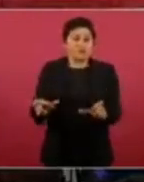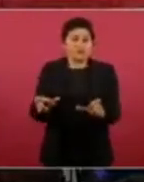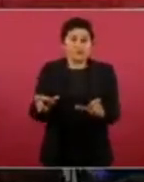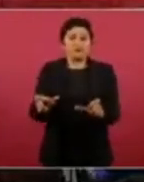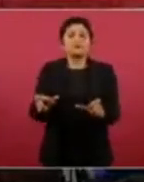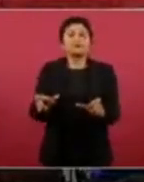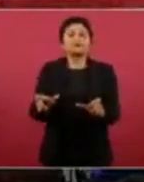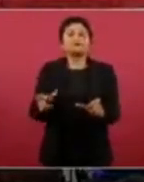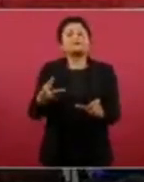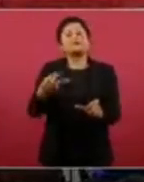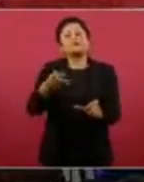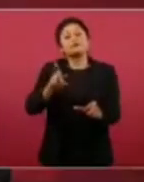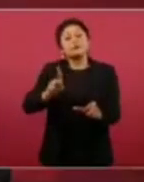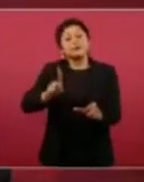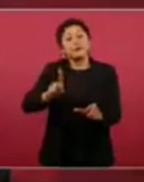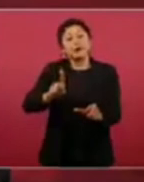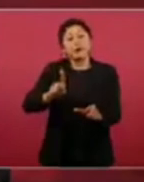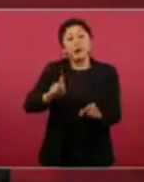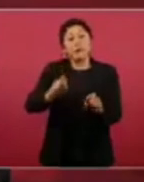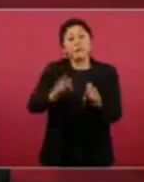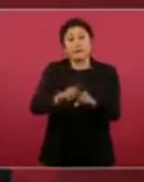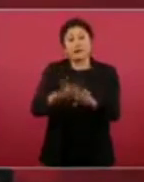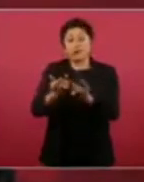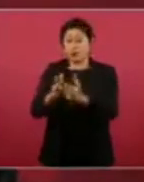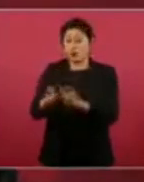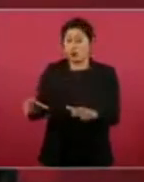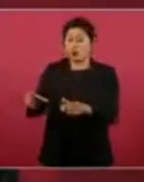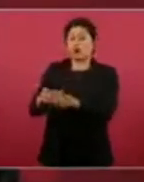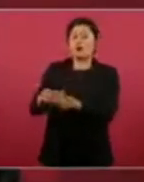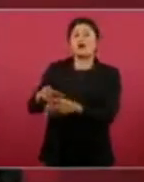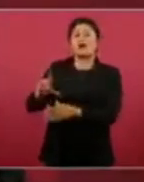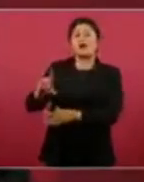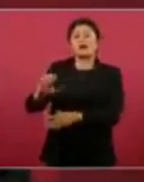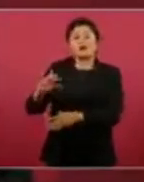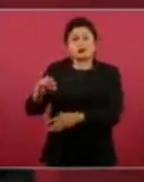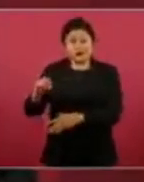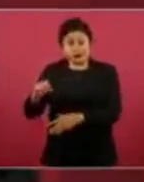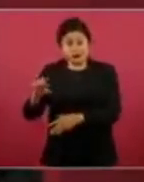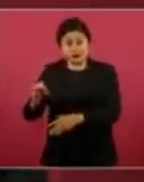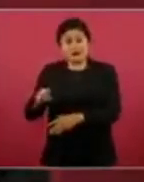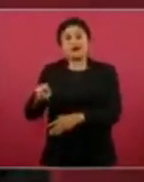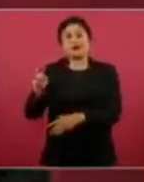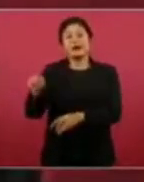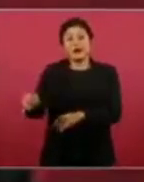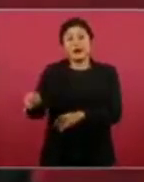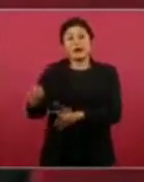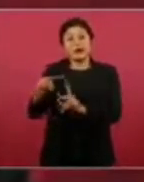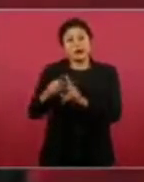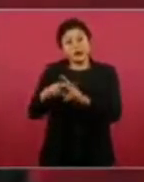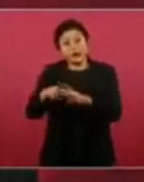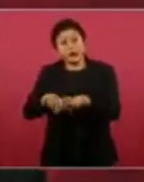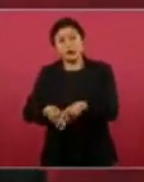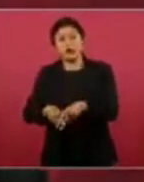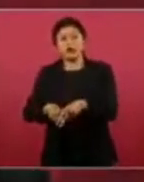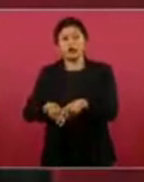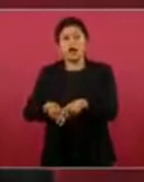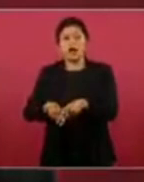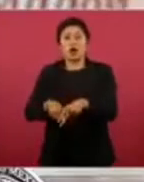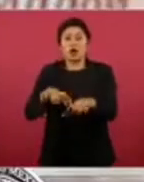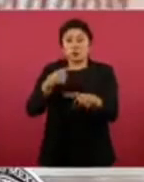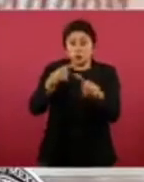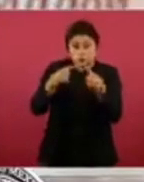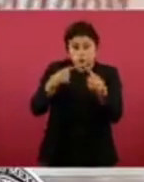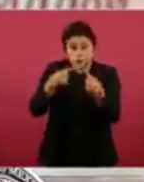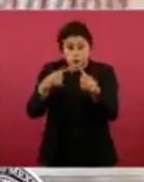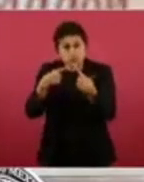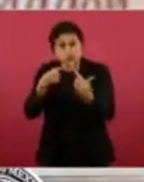este grupo delictivo los mechicles empieza a emprender acciones de disturbio y